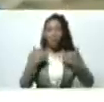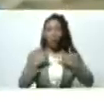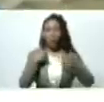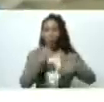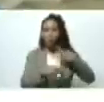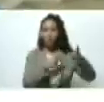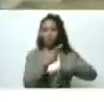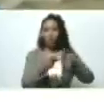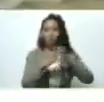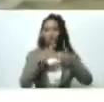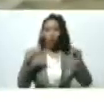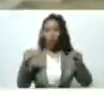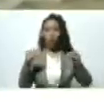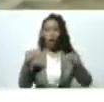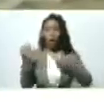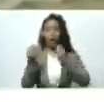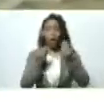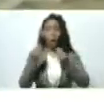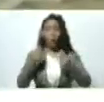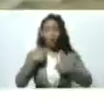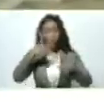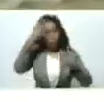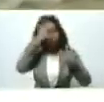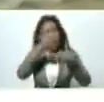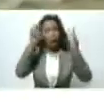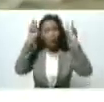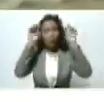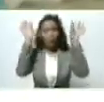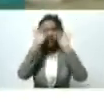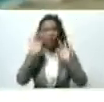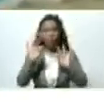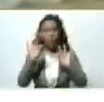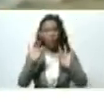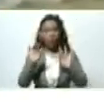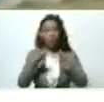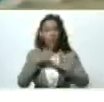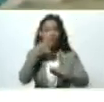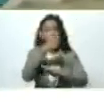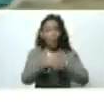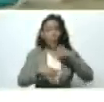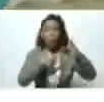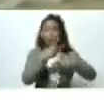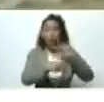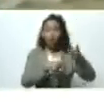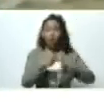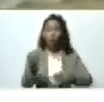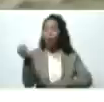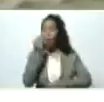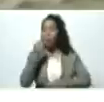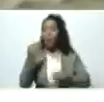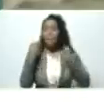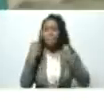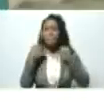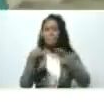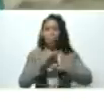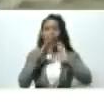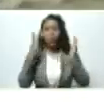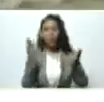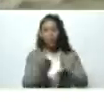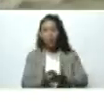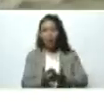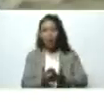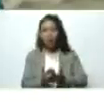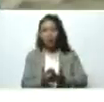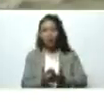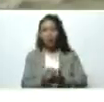y como he orientado el nuevo esquema iremos a producir alimentos para el mundo en un